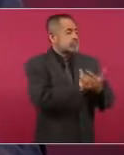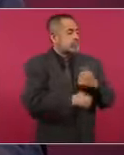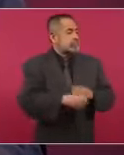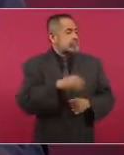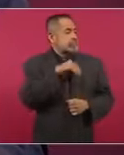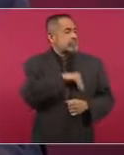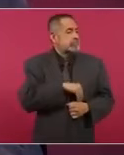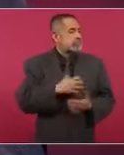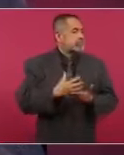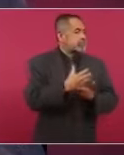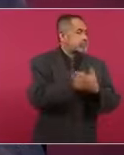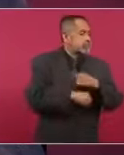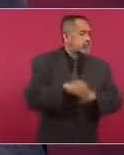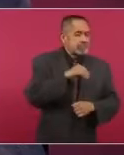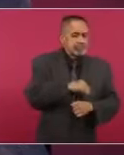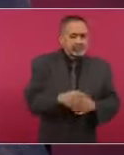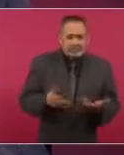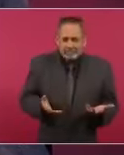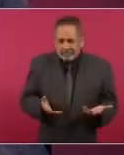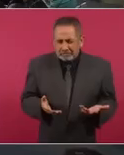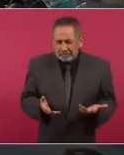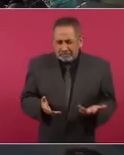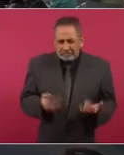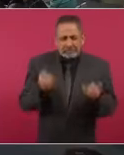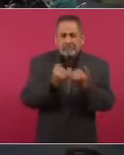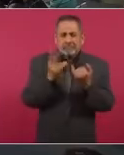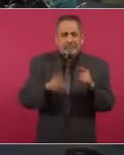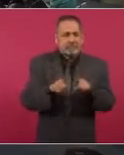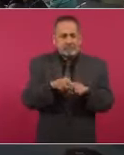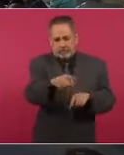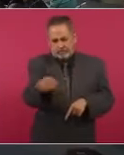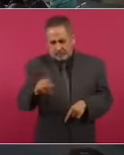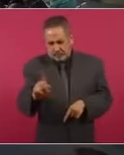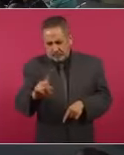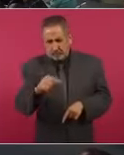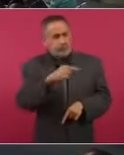Es como los periodistas, no ustedes.